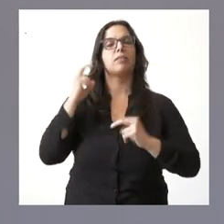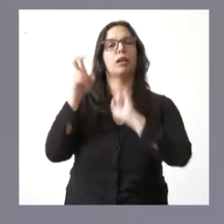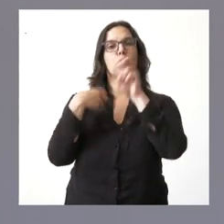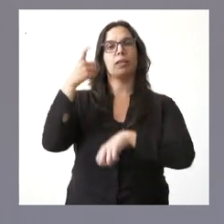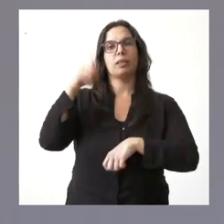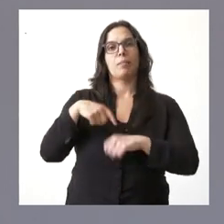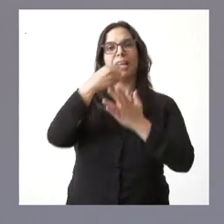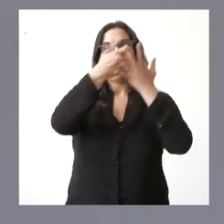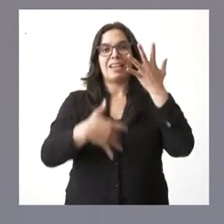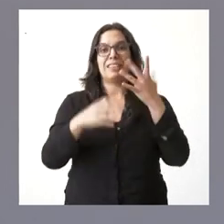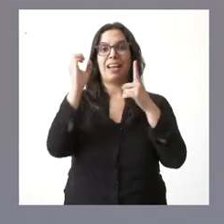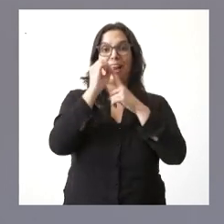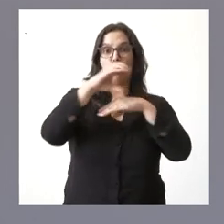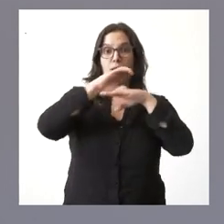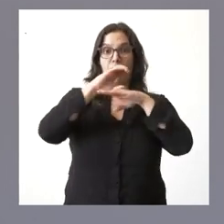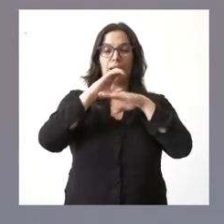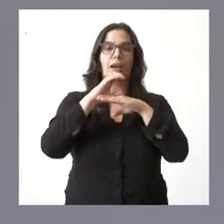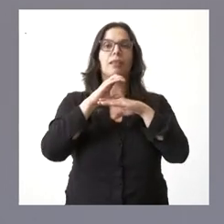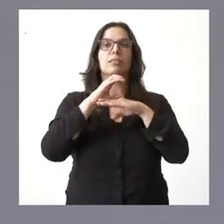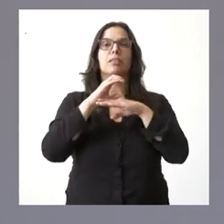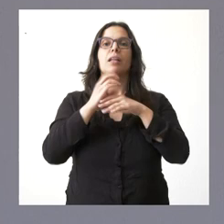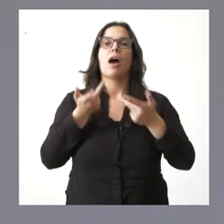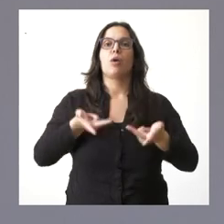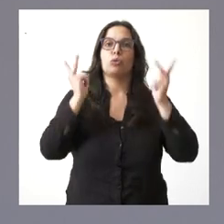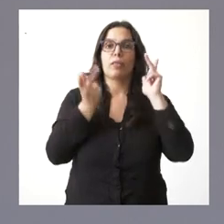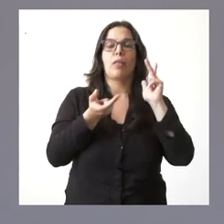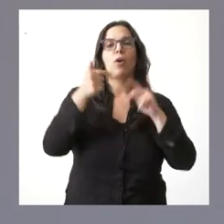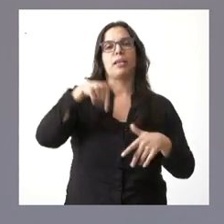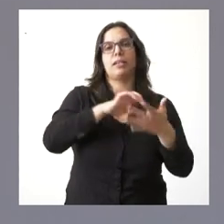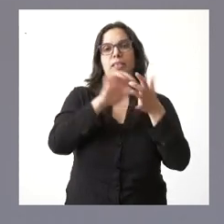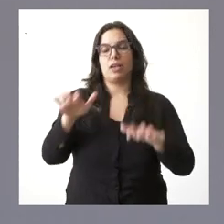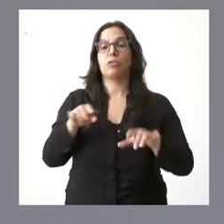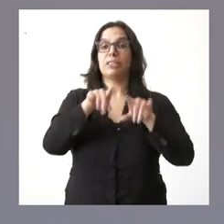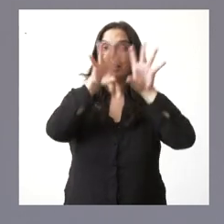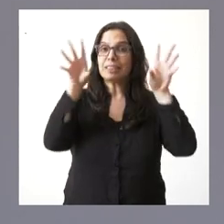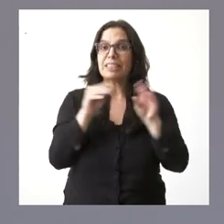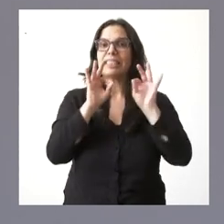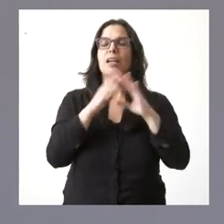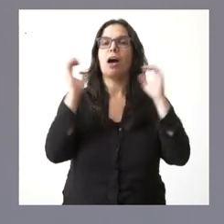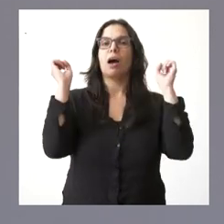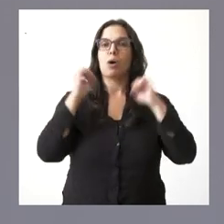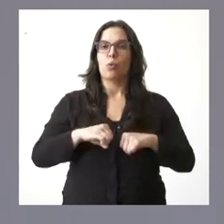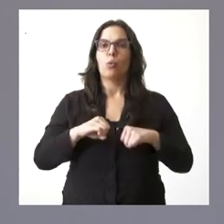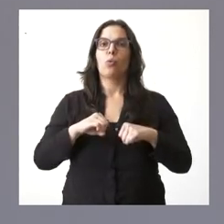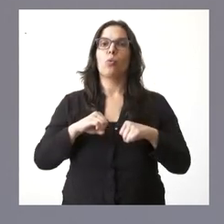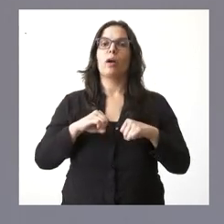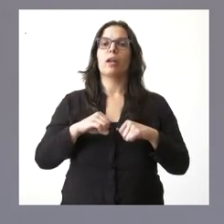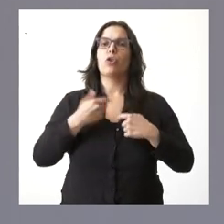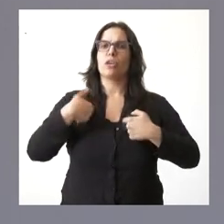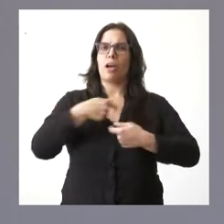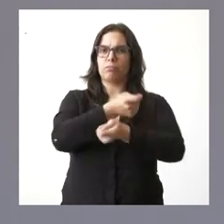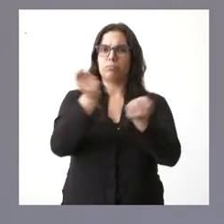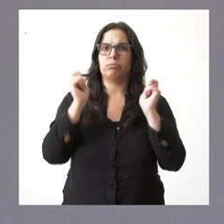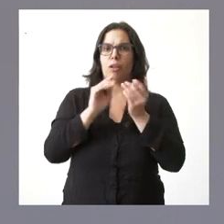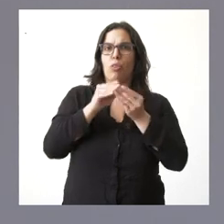grados cuya implantación se ha autorizado. Este es, en definitiva, el acuerdo que tienen ustedes a su disposición